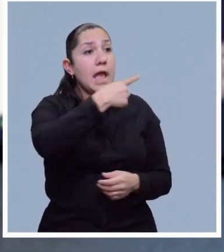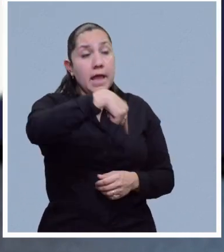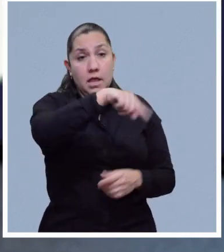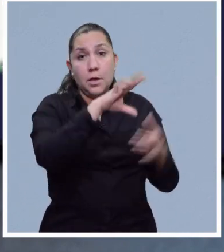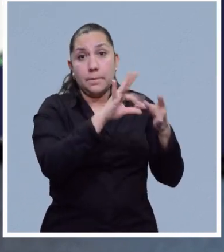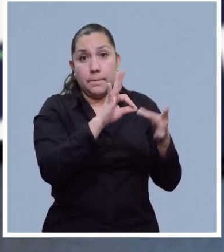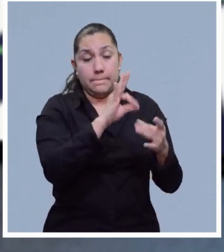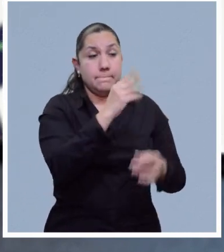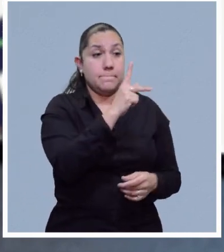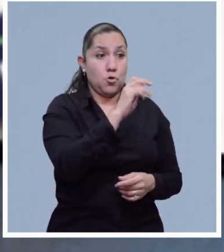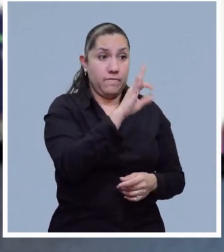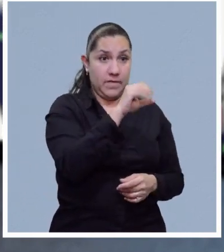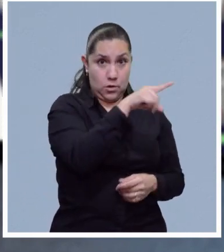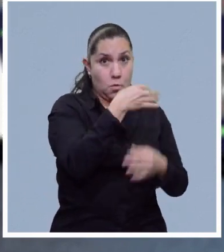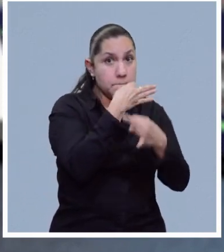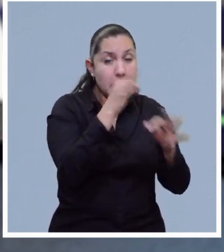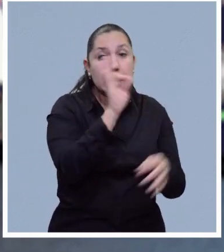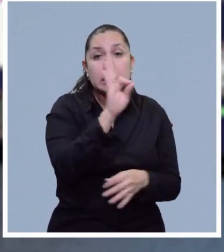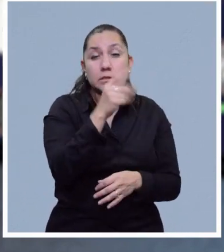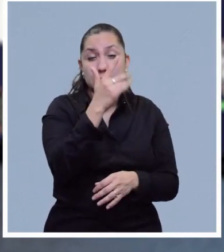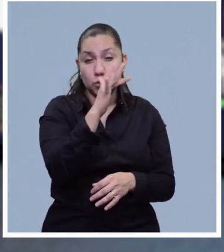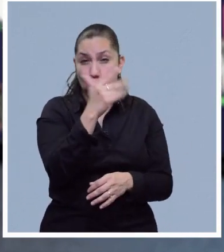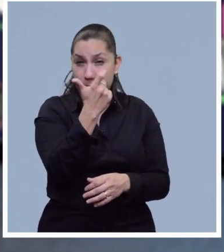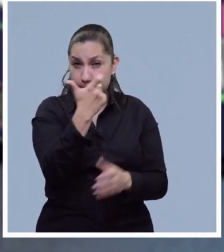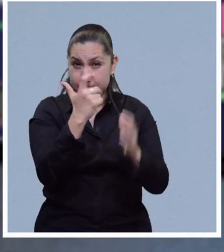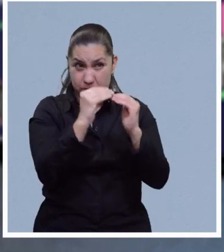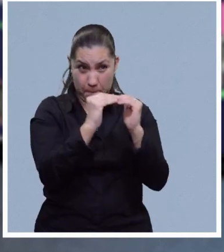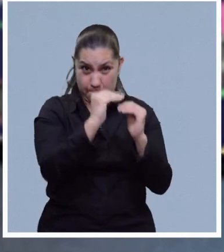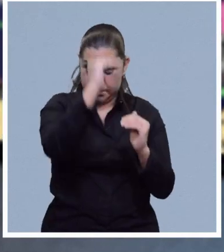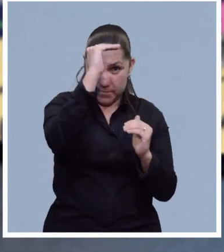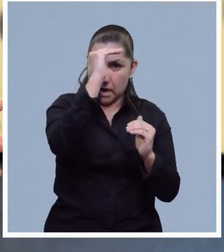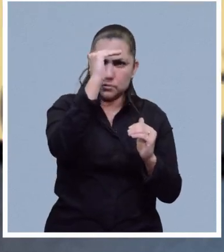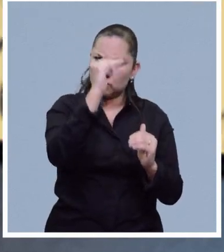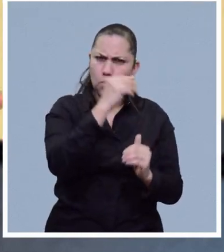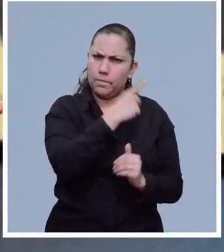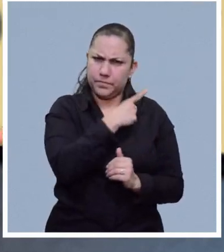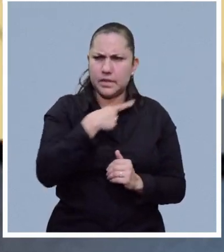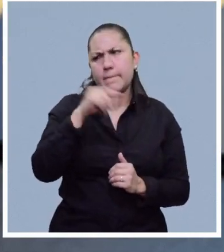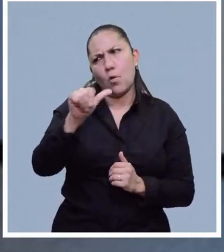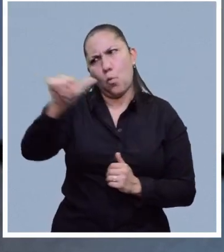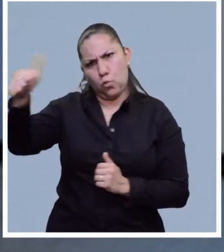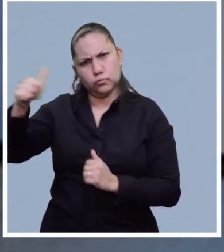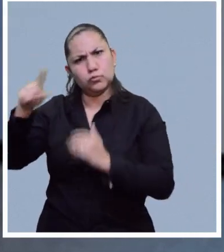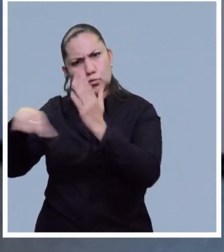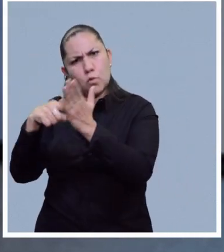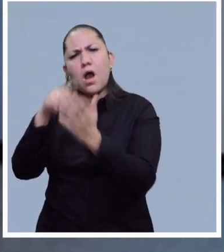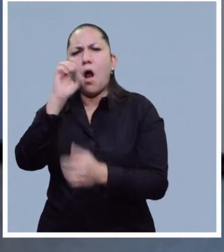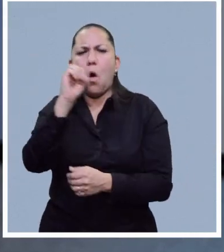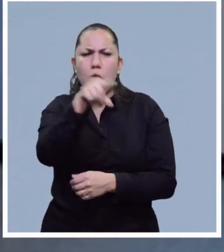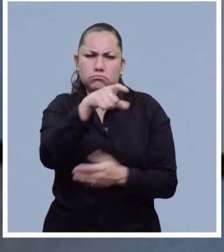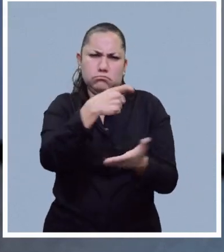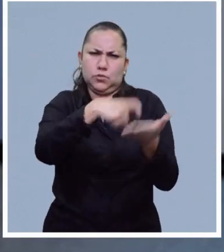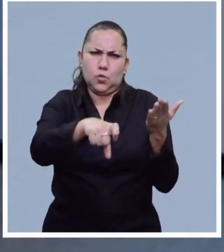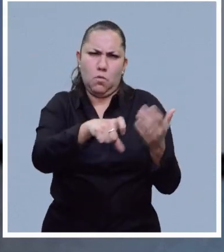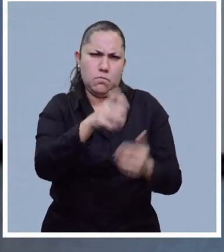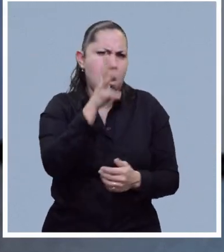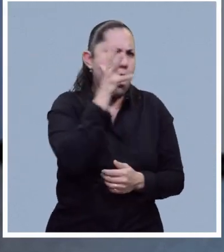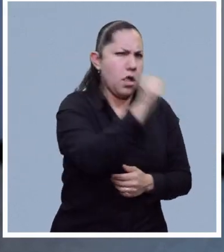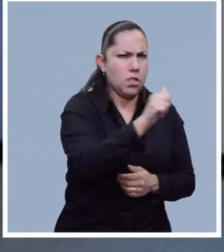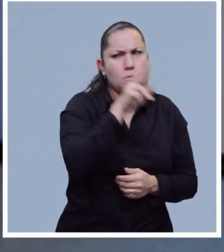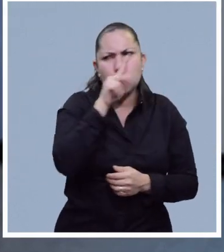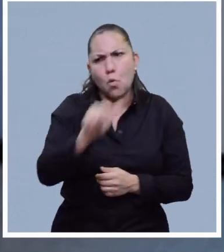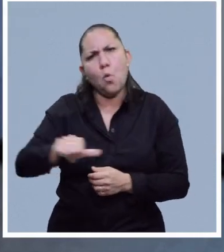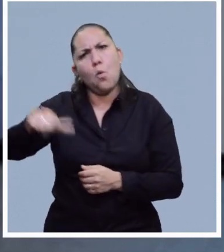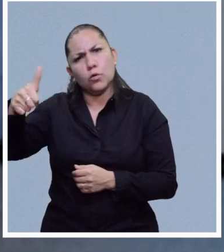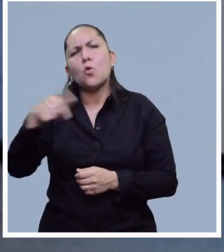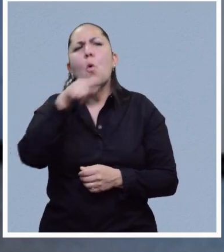precio está más de los 50 pesos es mejor buscar otras opciones o simplemente no comprarlo y también hacer esta denuncia. Lo pueden